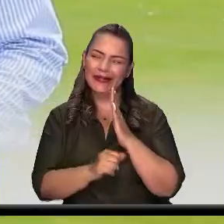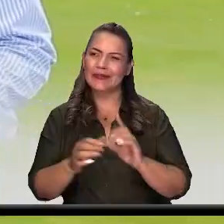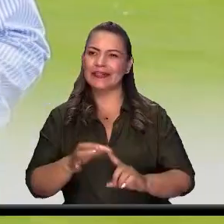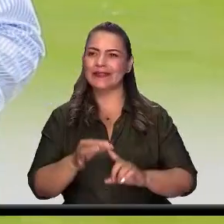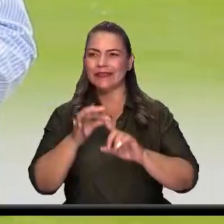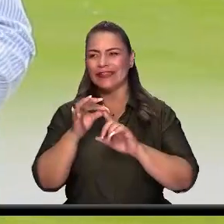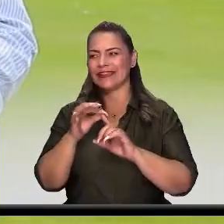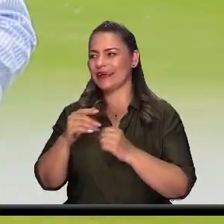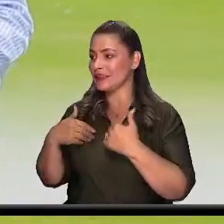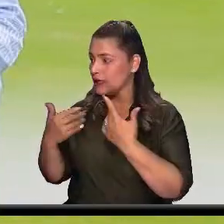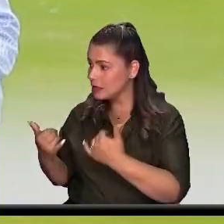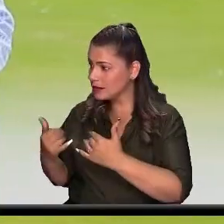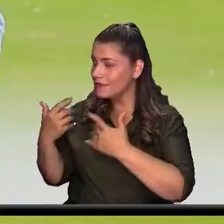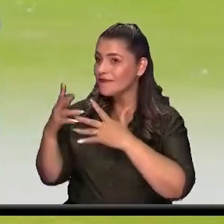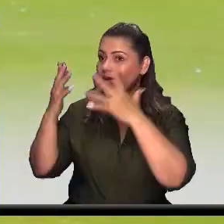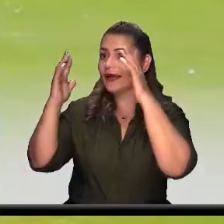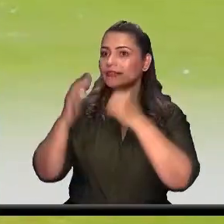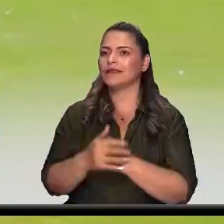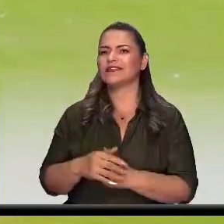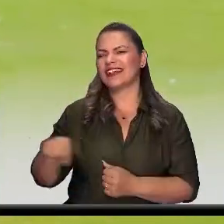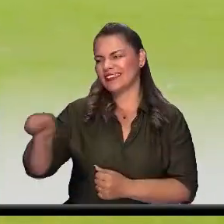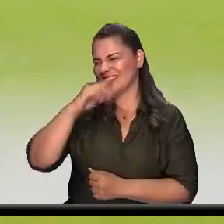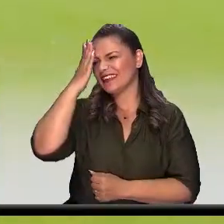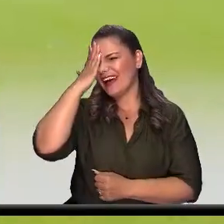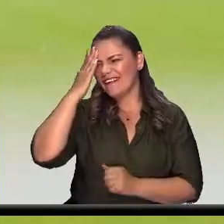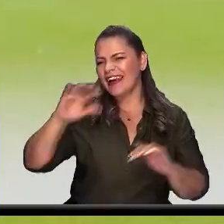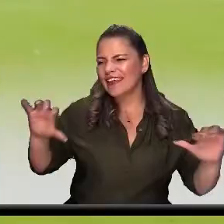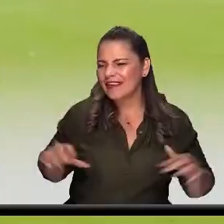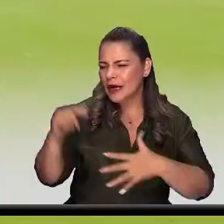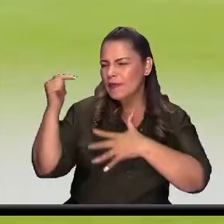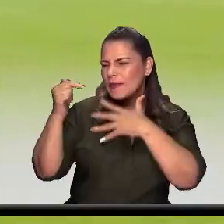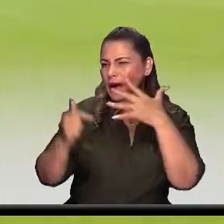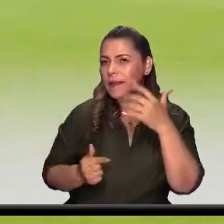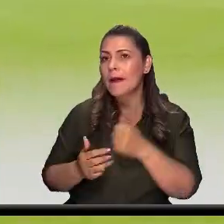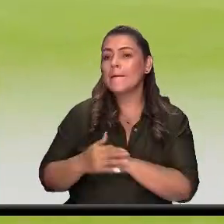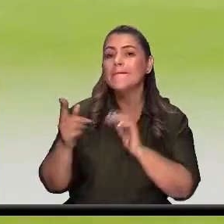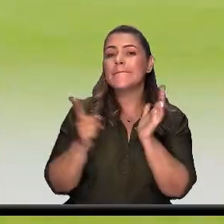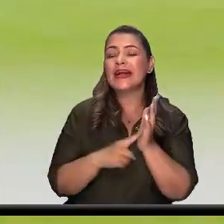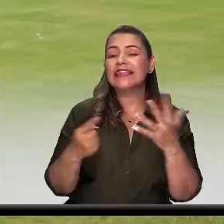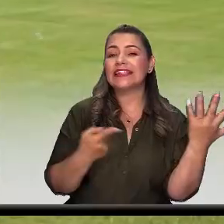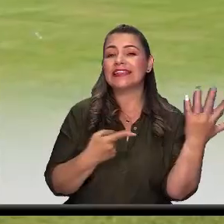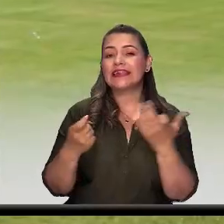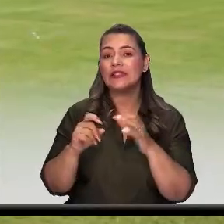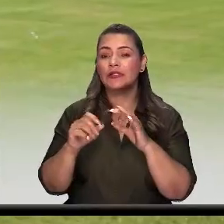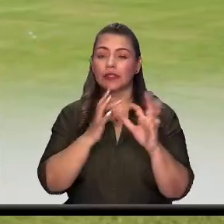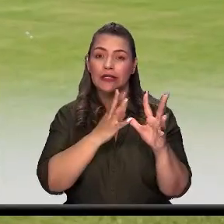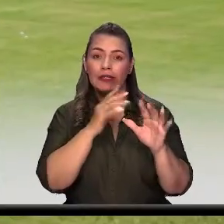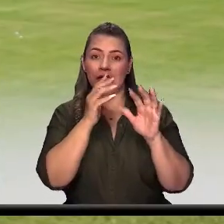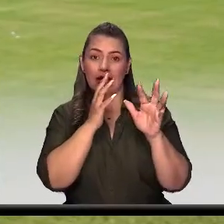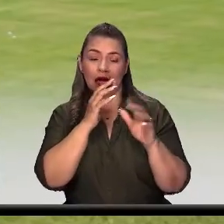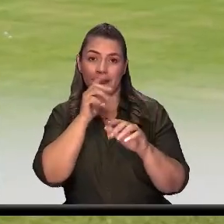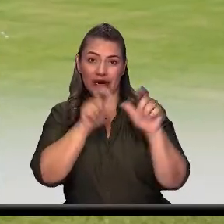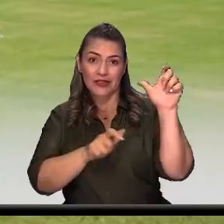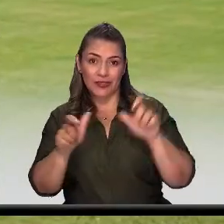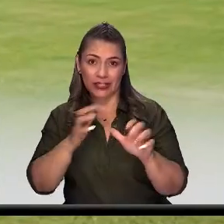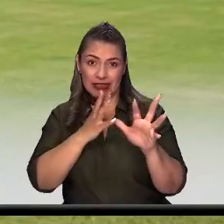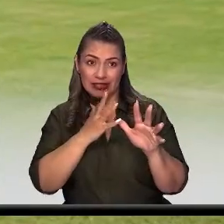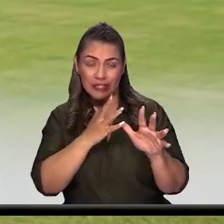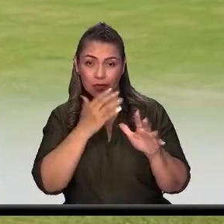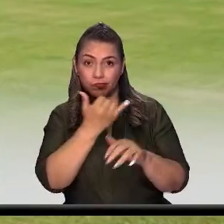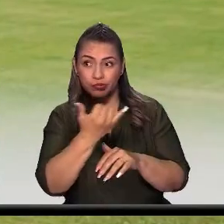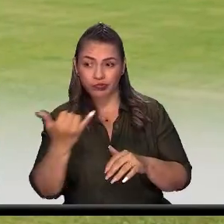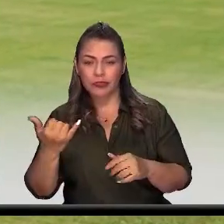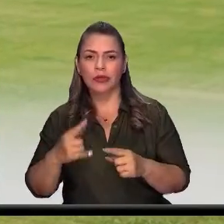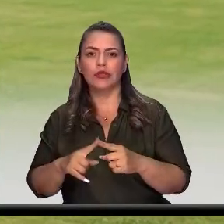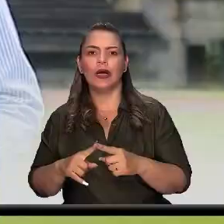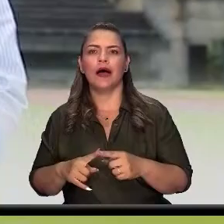fiestas donde van a ver todo lo que se hizo por la ciudad más de 1600 artistas agüiseños compartimos de ánimo durante nueve días es